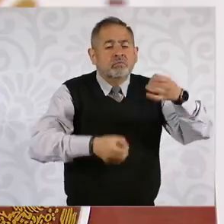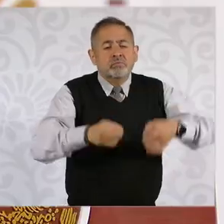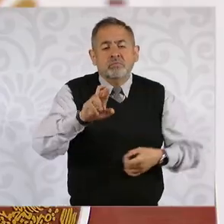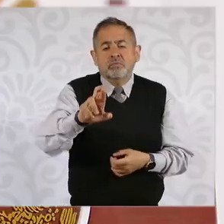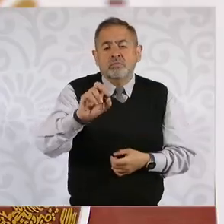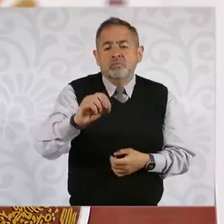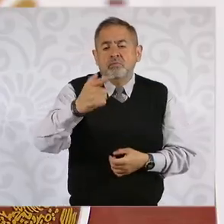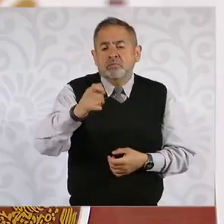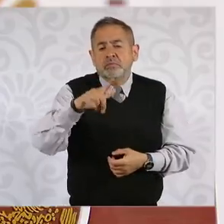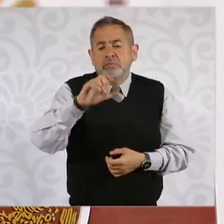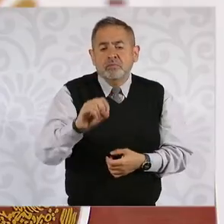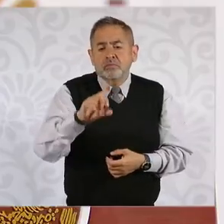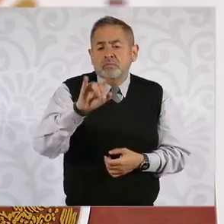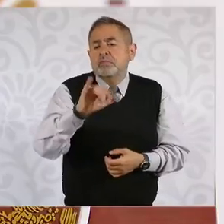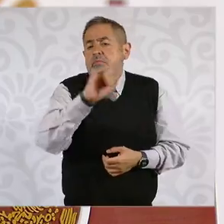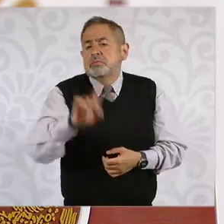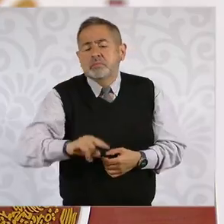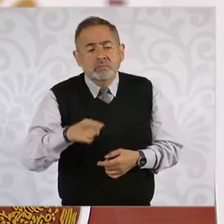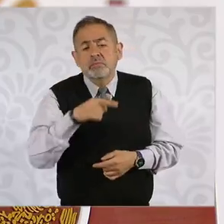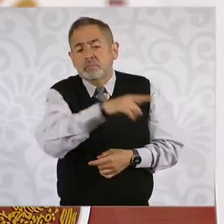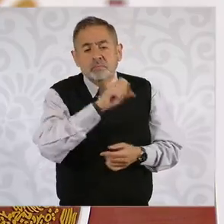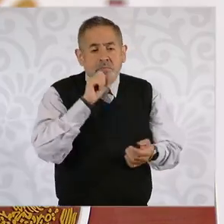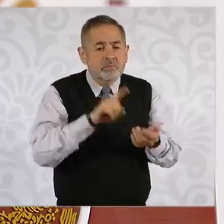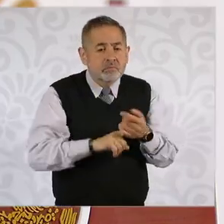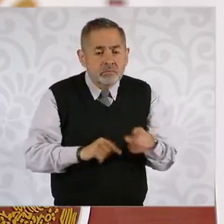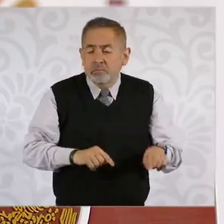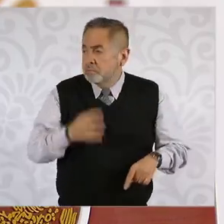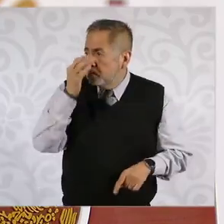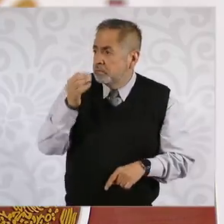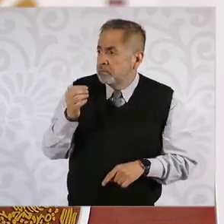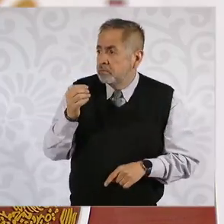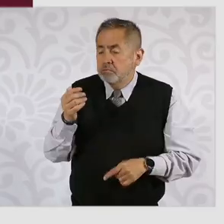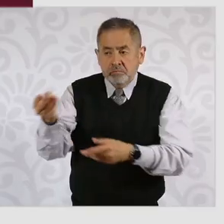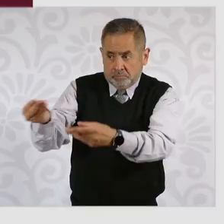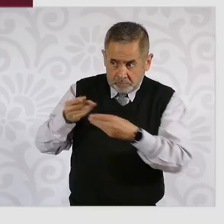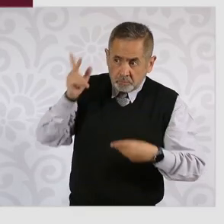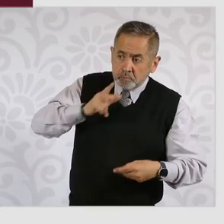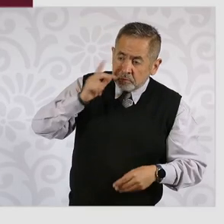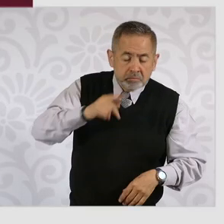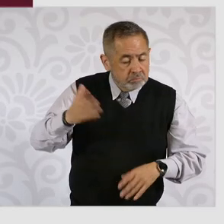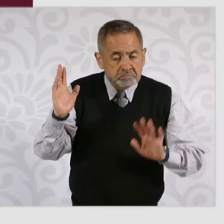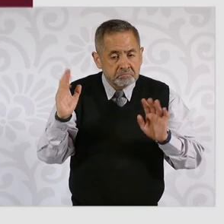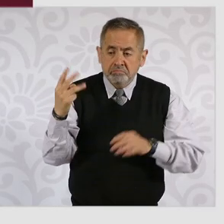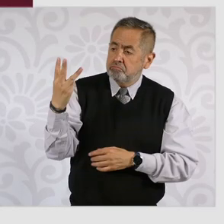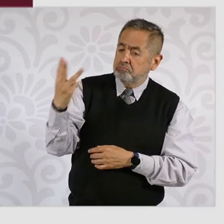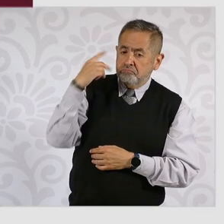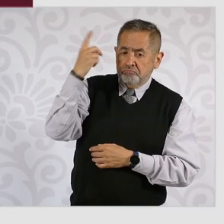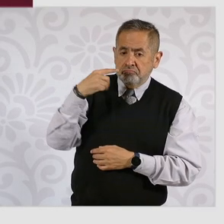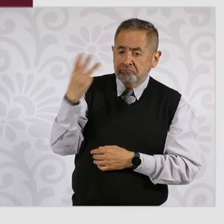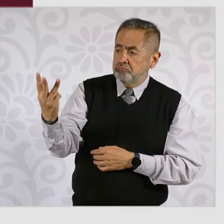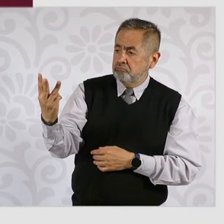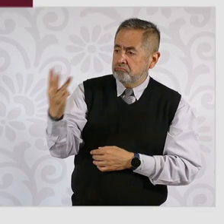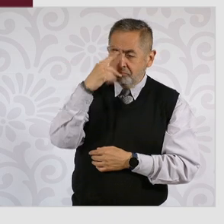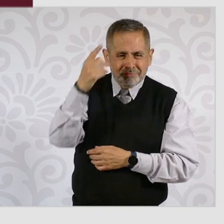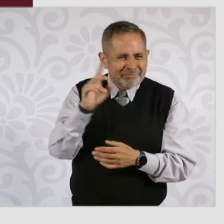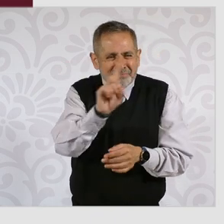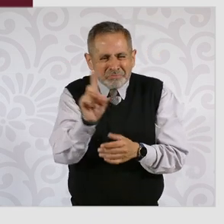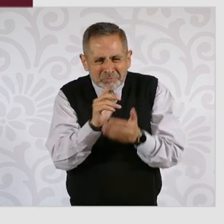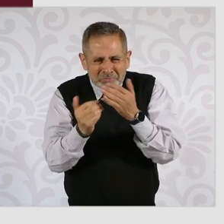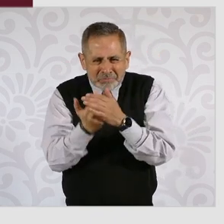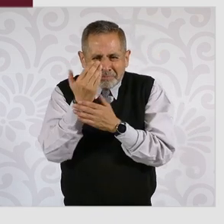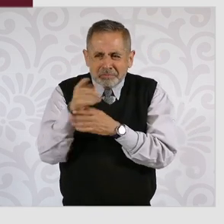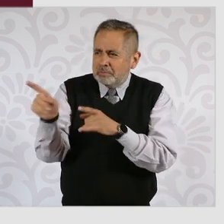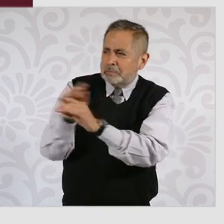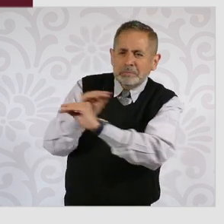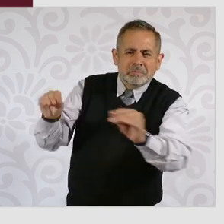Villarreal, quien dio un plazo de tres horas, tres horas también un domingo en la mañana